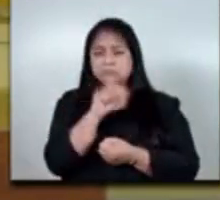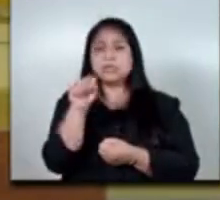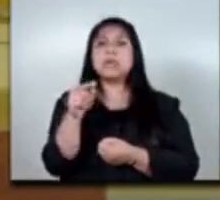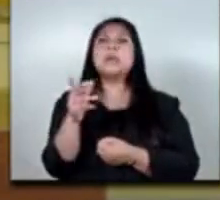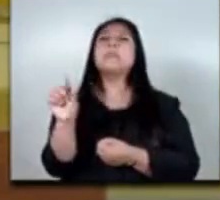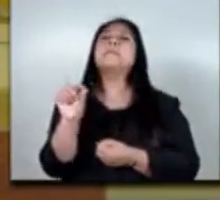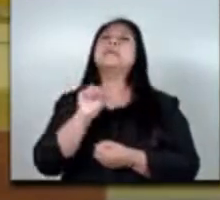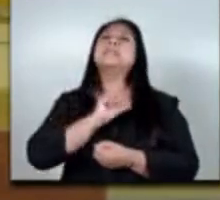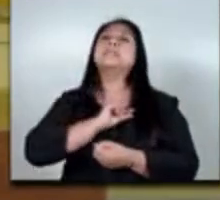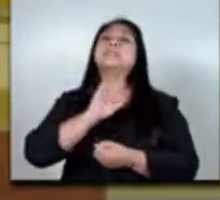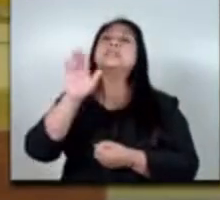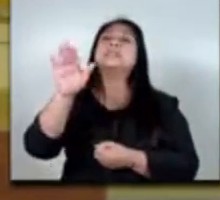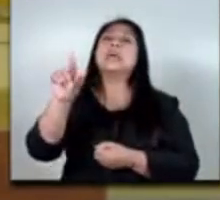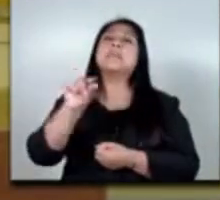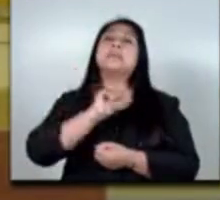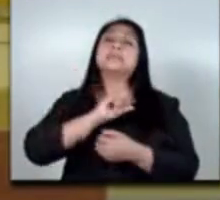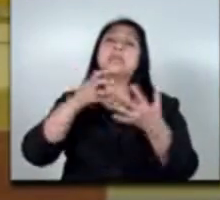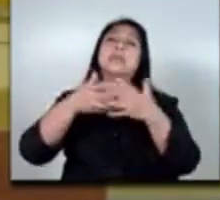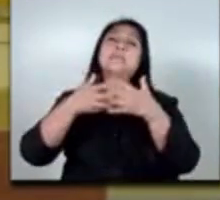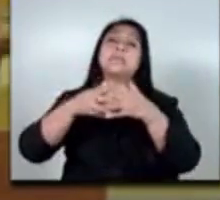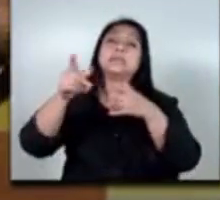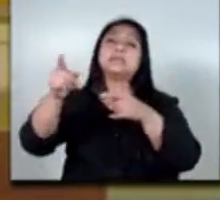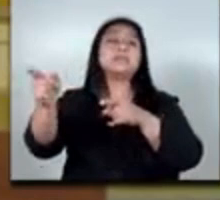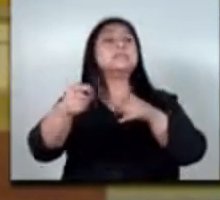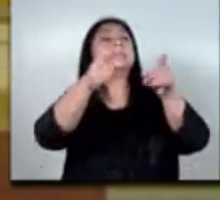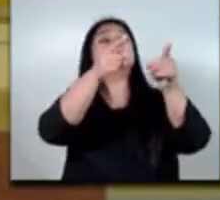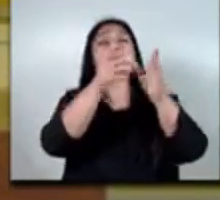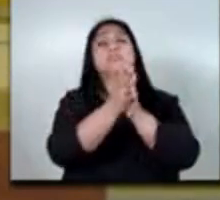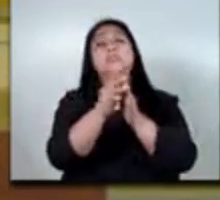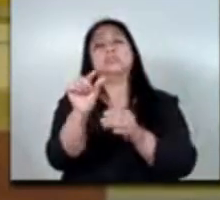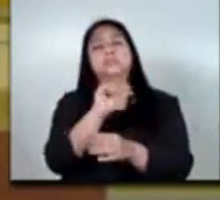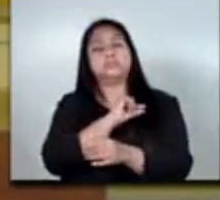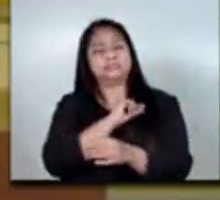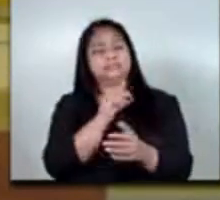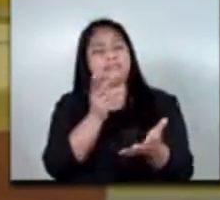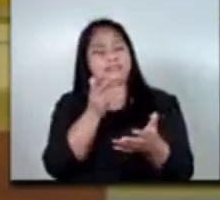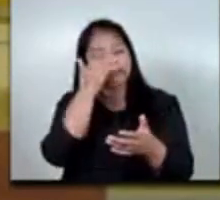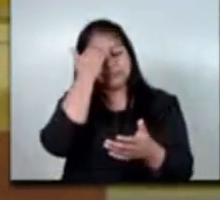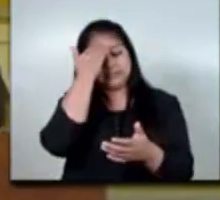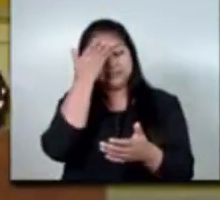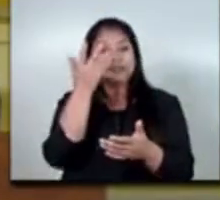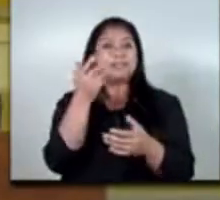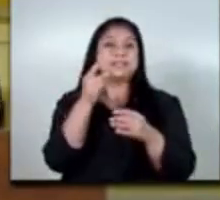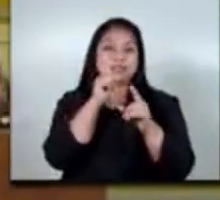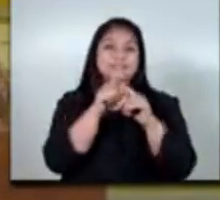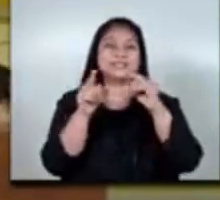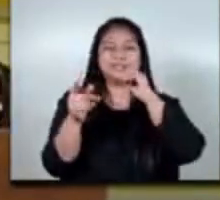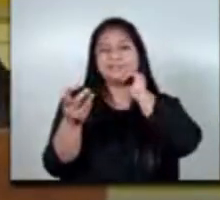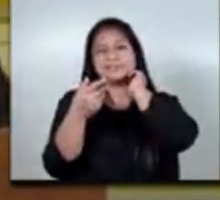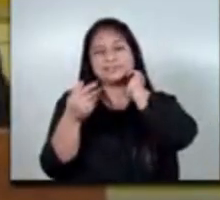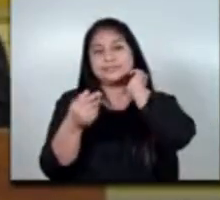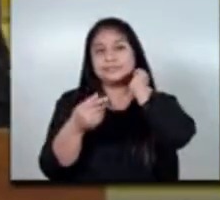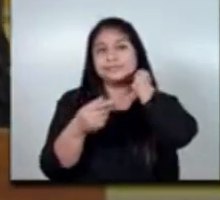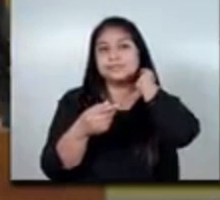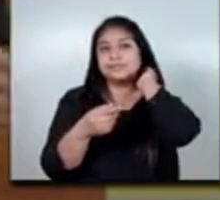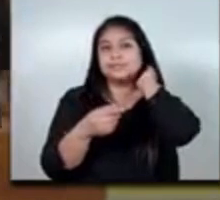prestado el vehículo a la empresa que tenían que ir a supervisar ya de por sí había algo mal